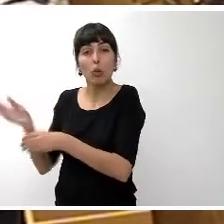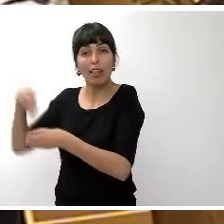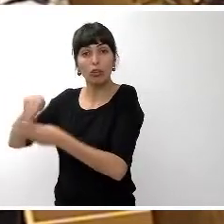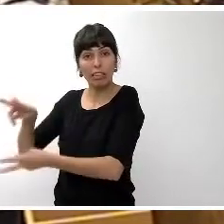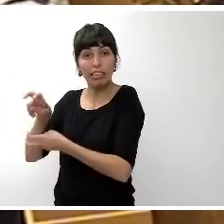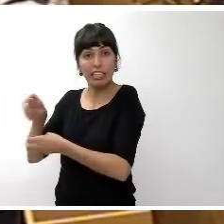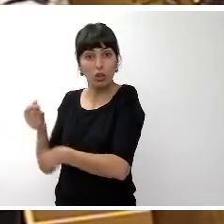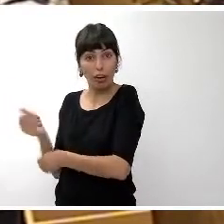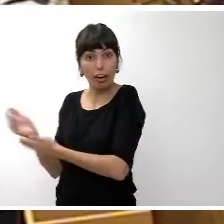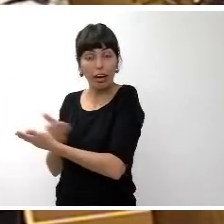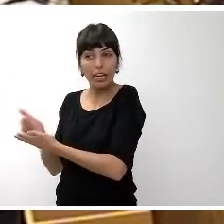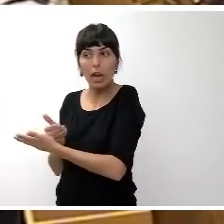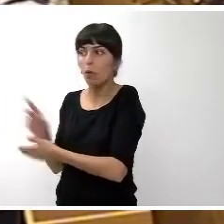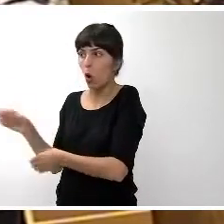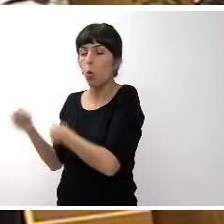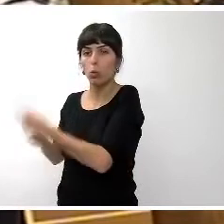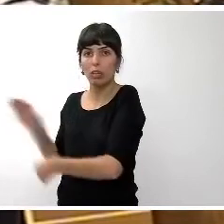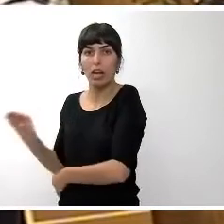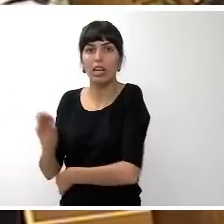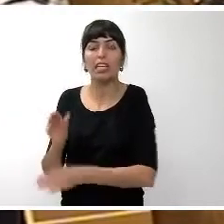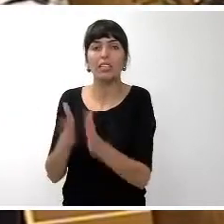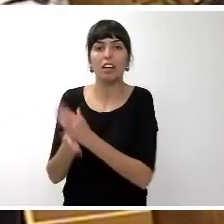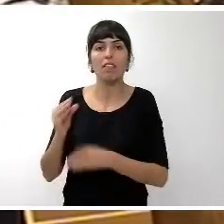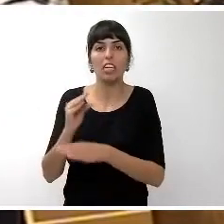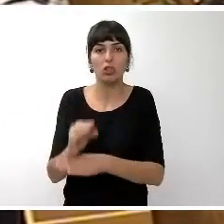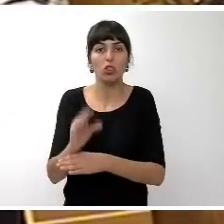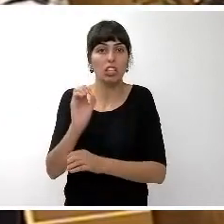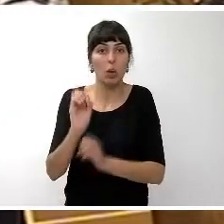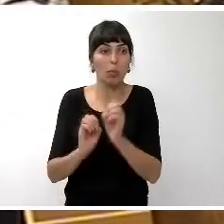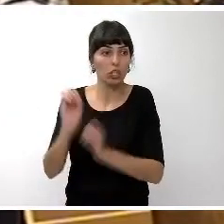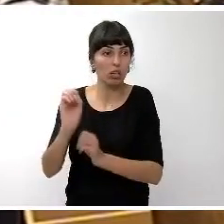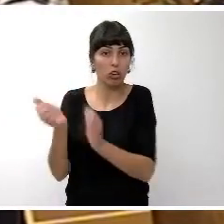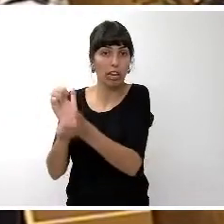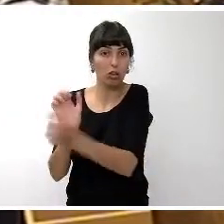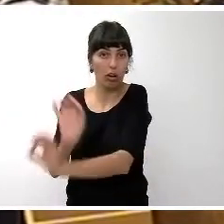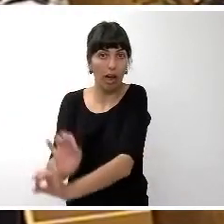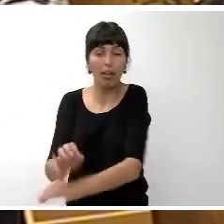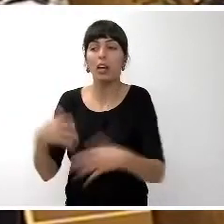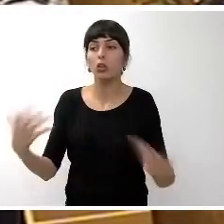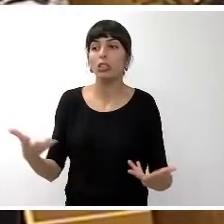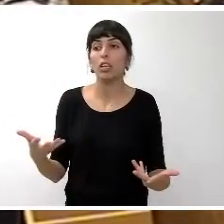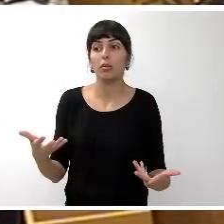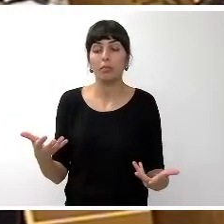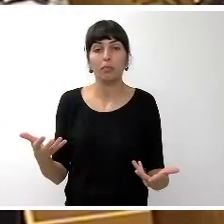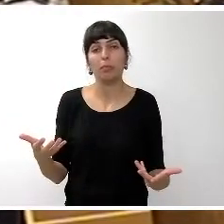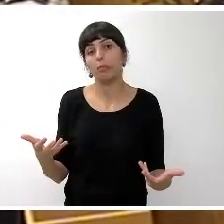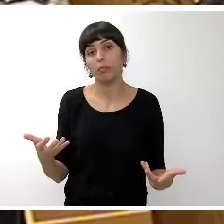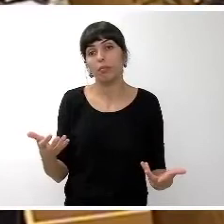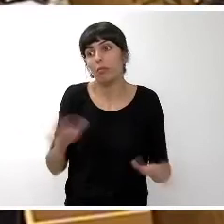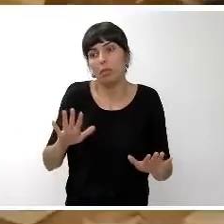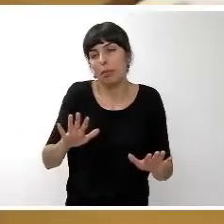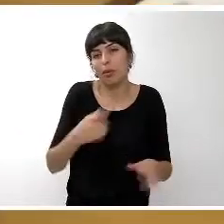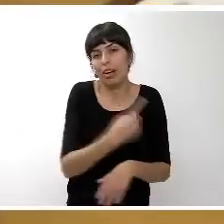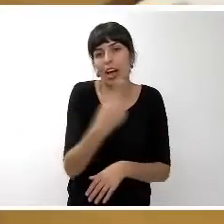tendríamos una financiación al 0% pero ya lo explicábamos en privado en comisión cada uno juega su forma de ver